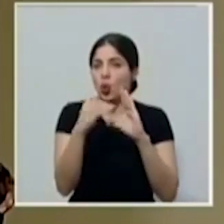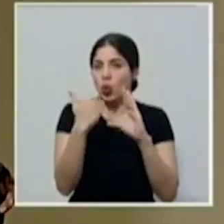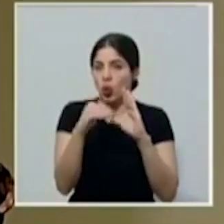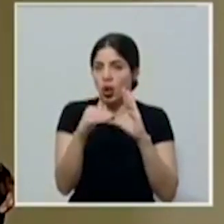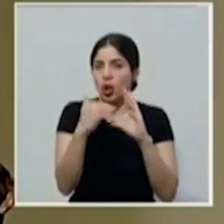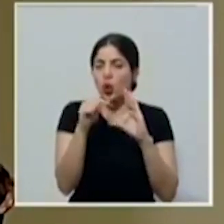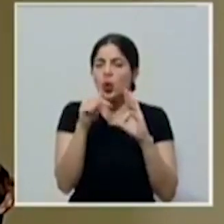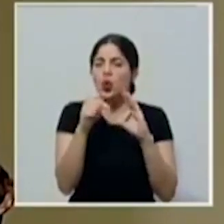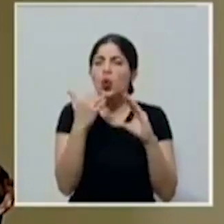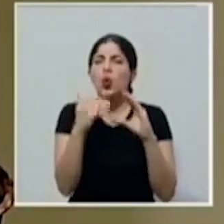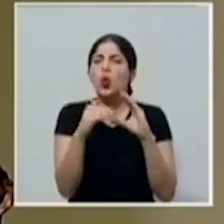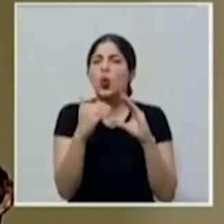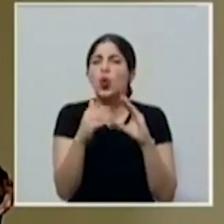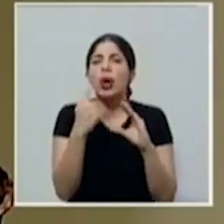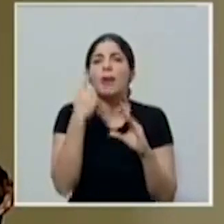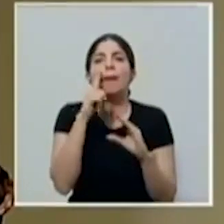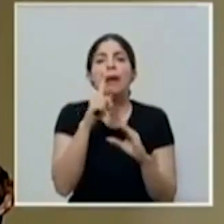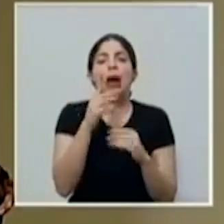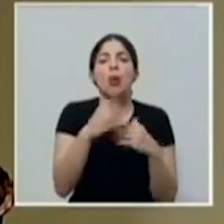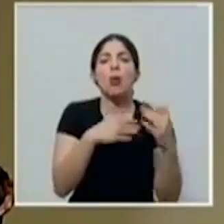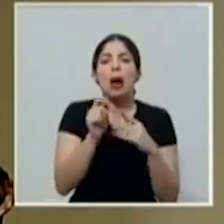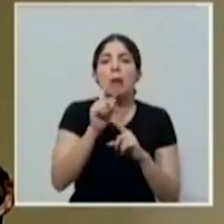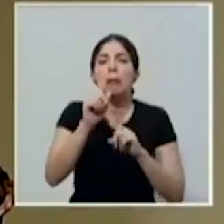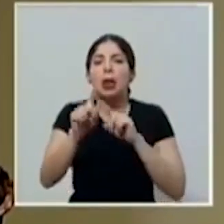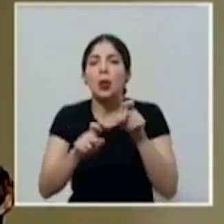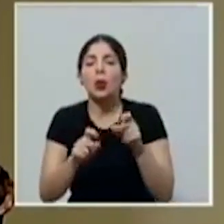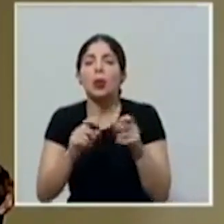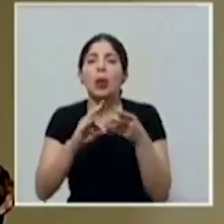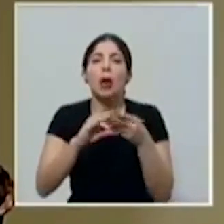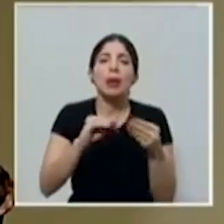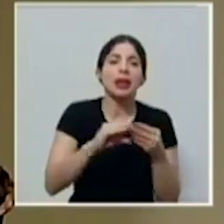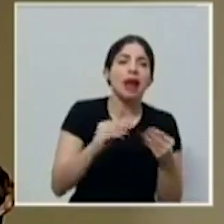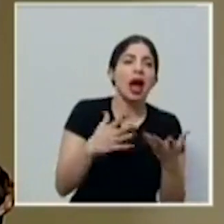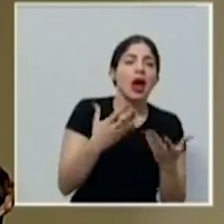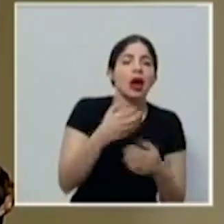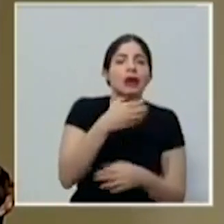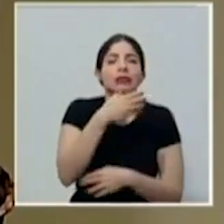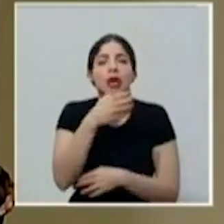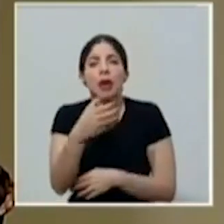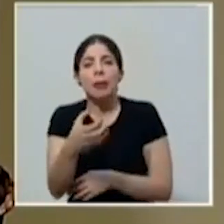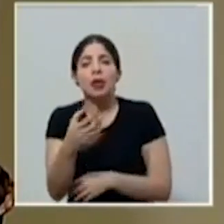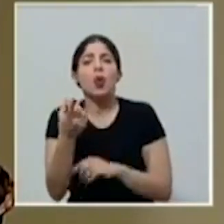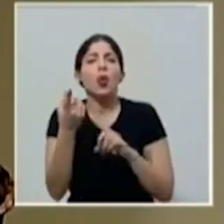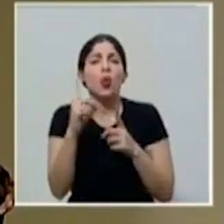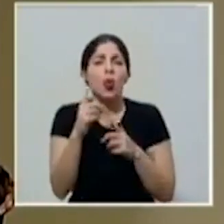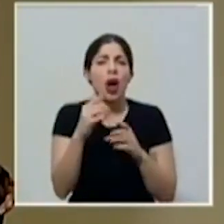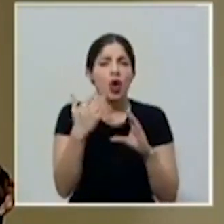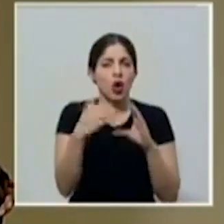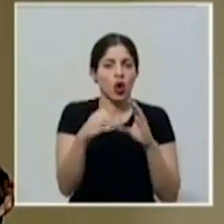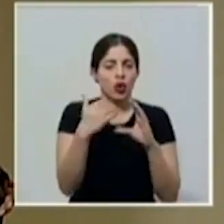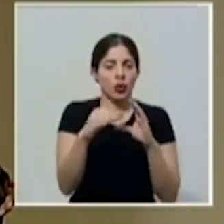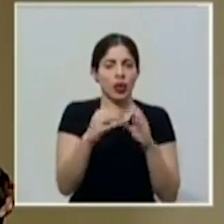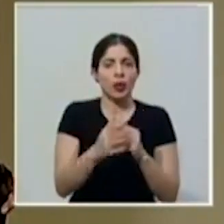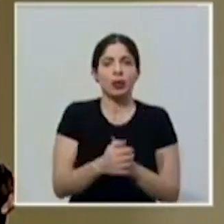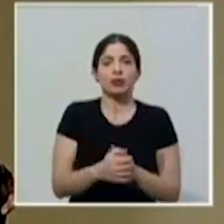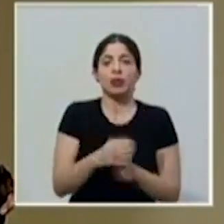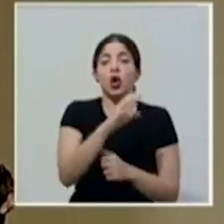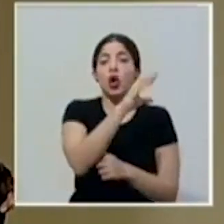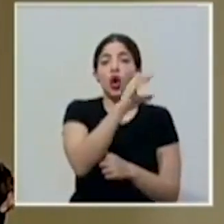recibir preguntas, comentarios, recomendaciones, que es el correo electrónico